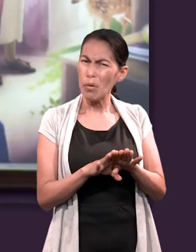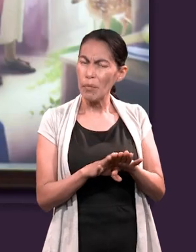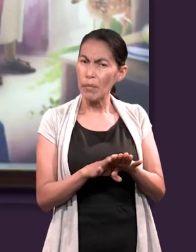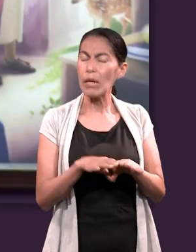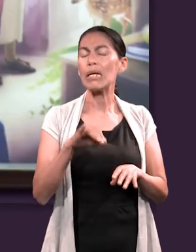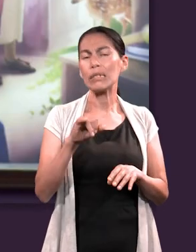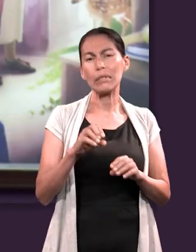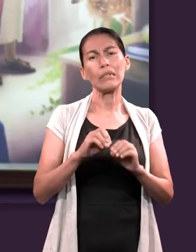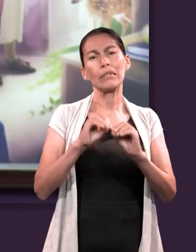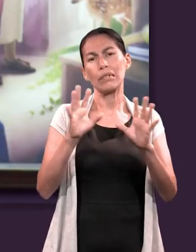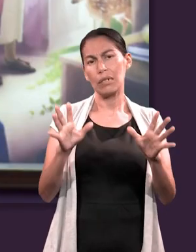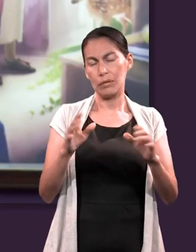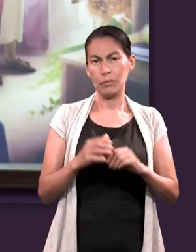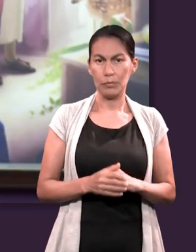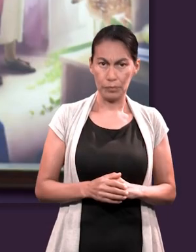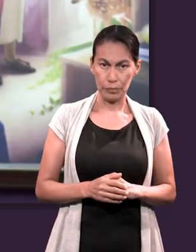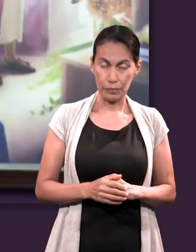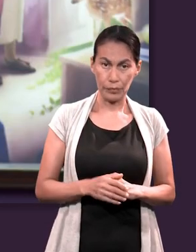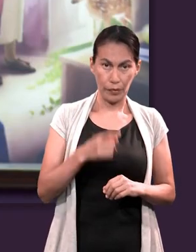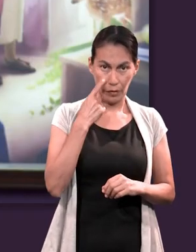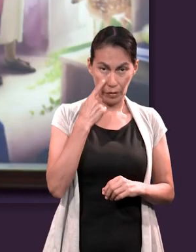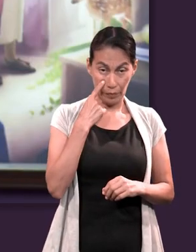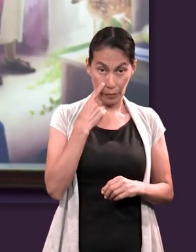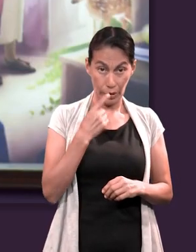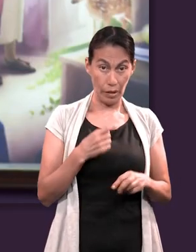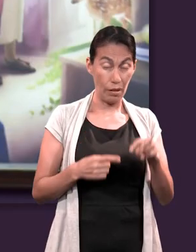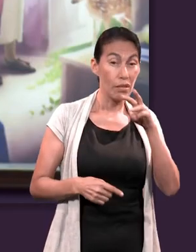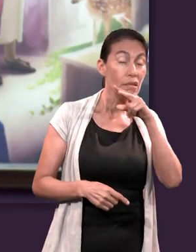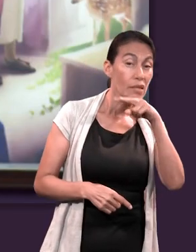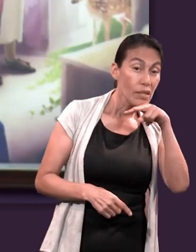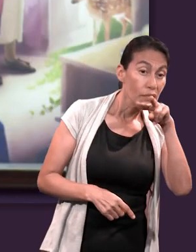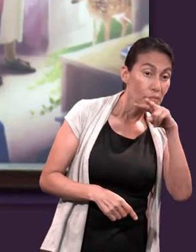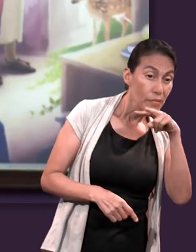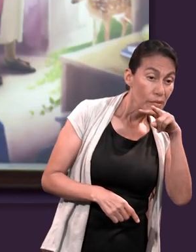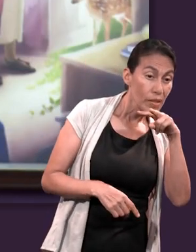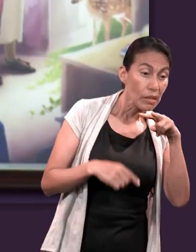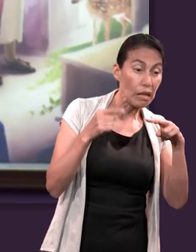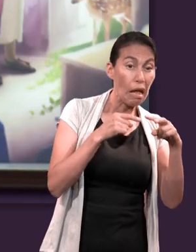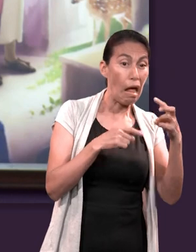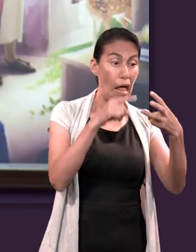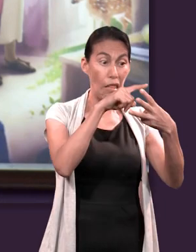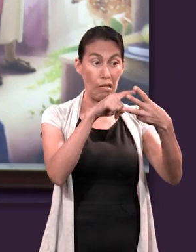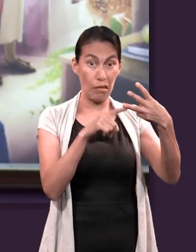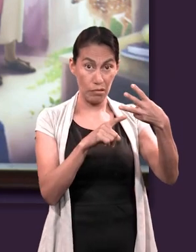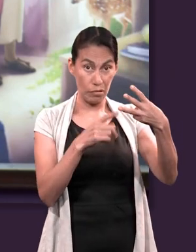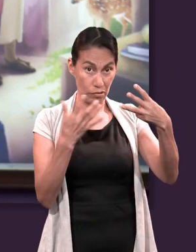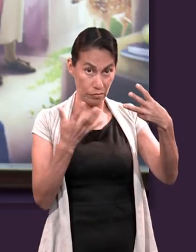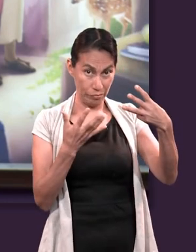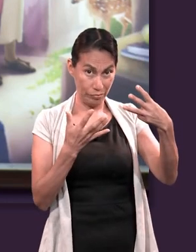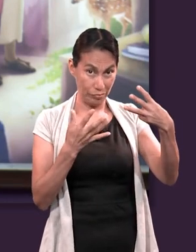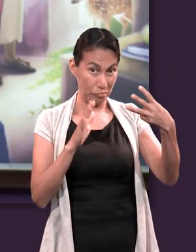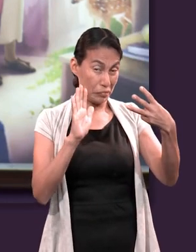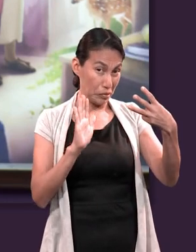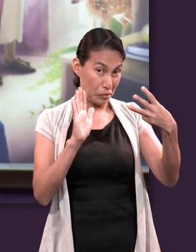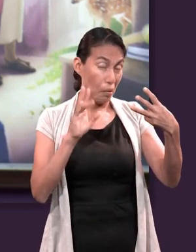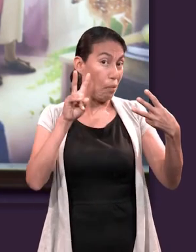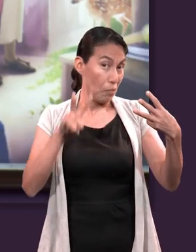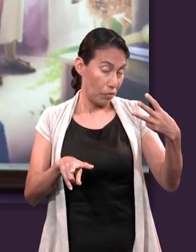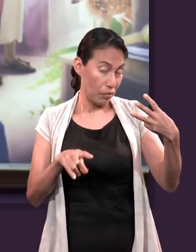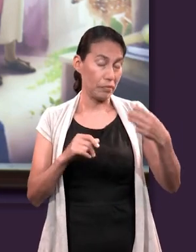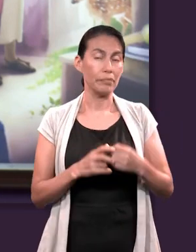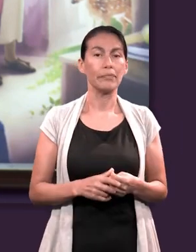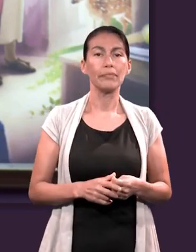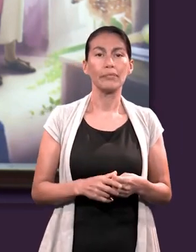serpiente se valió de tres razones poderosas que en su momento parecieron convincentes. Y la lección